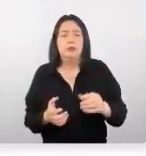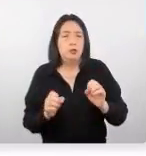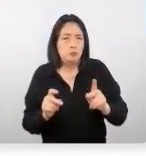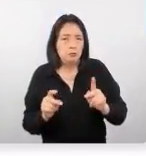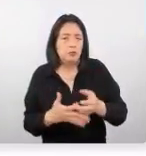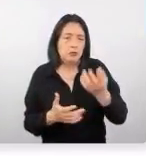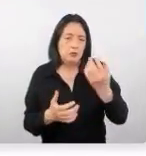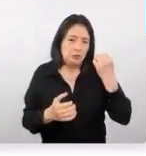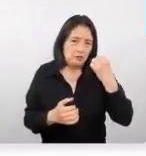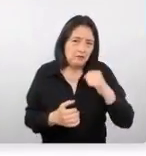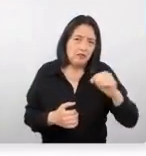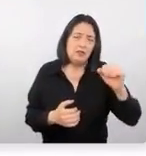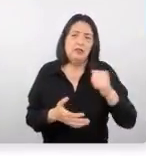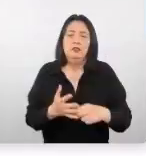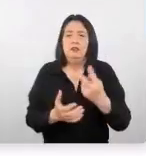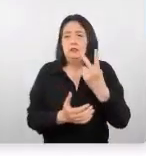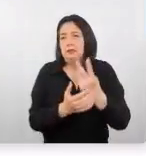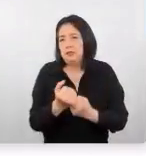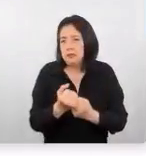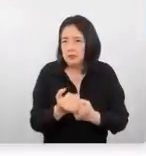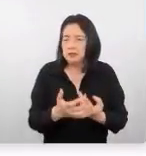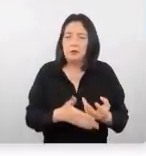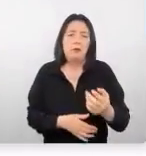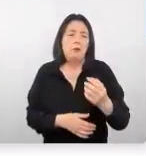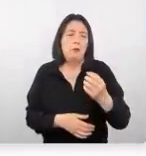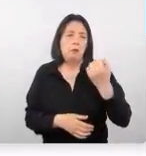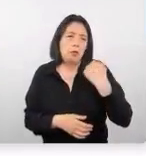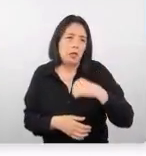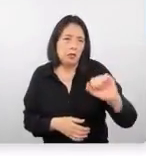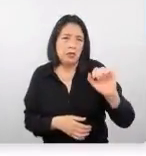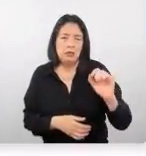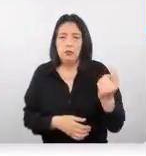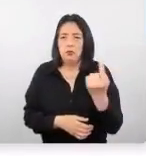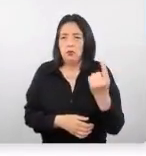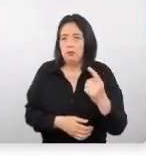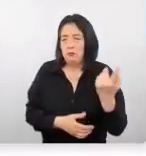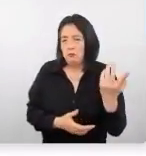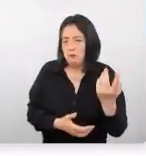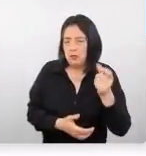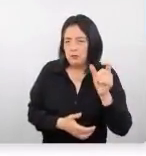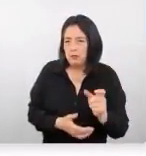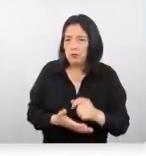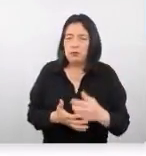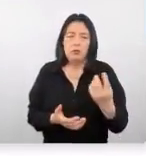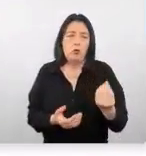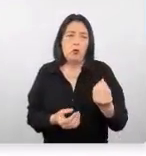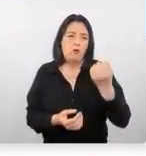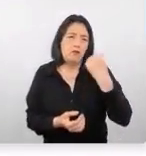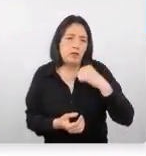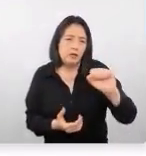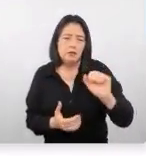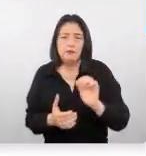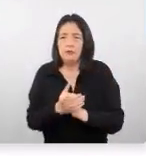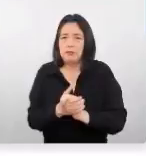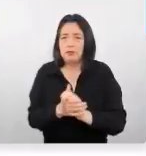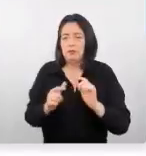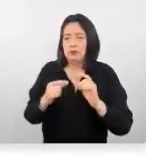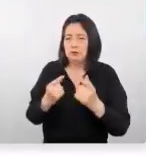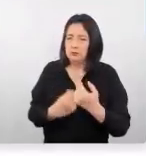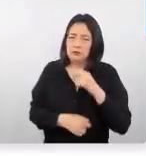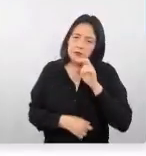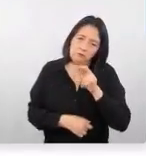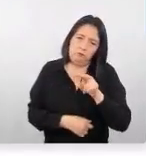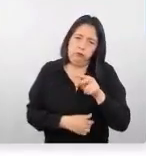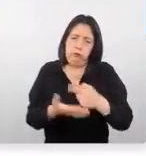viajes de pareja, viajes de solos, ¿no? Viajes de amigos, porque justamente estamos viendo que todavía